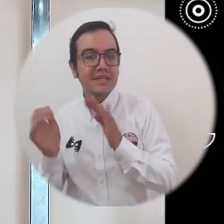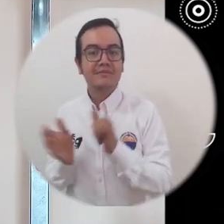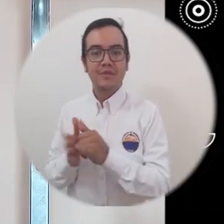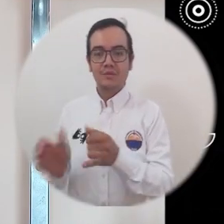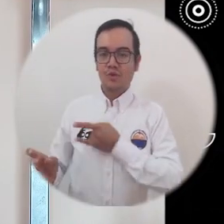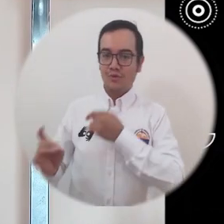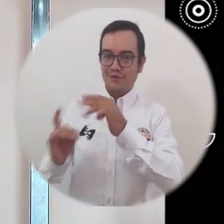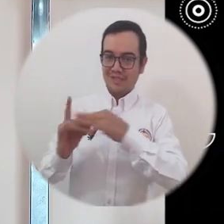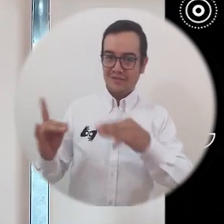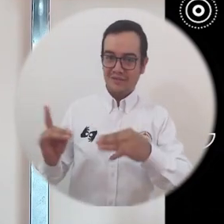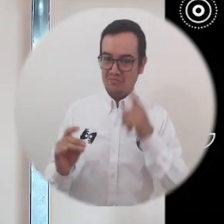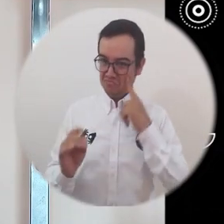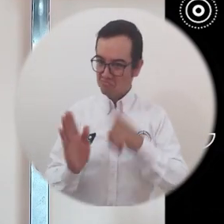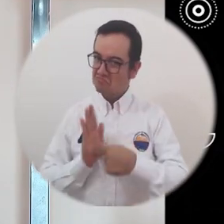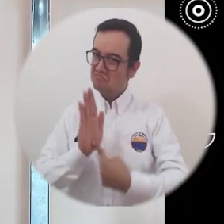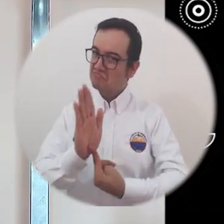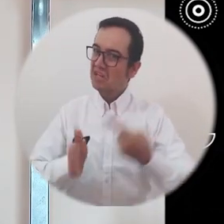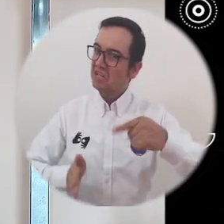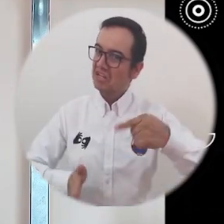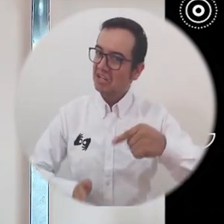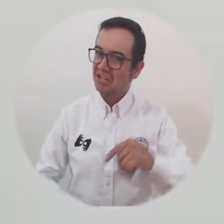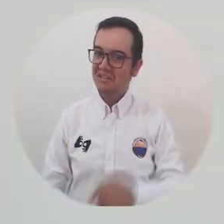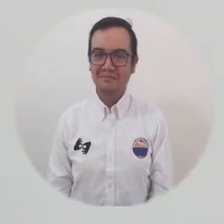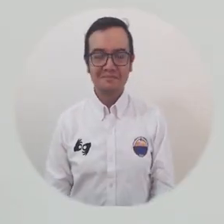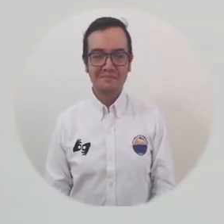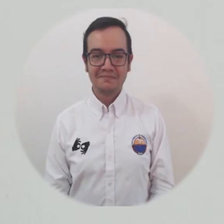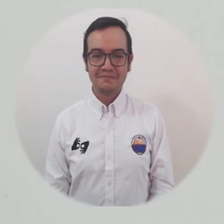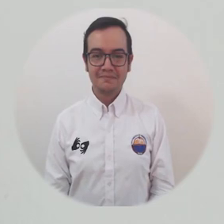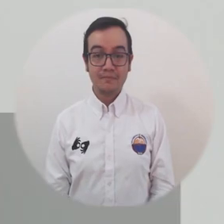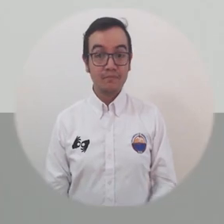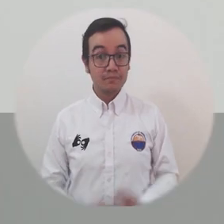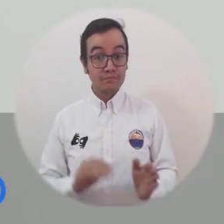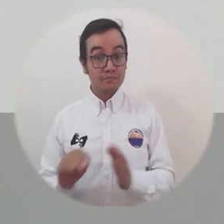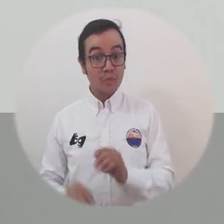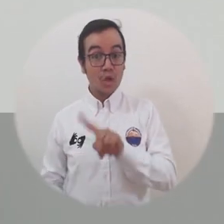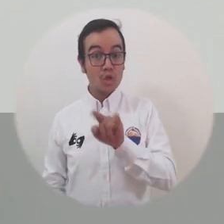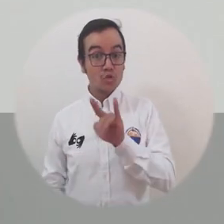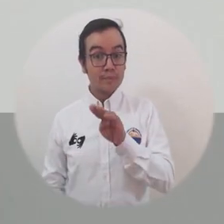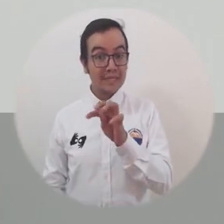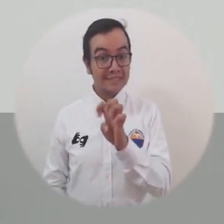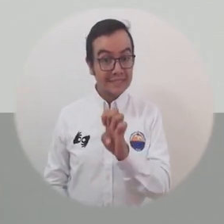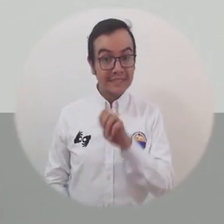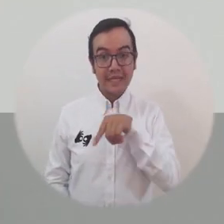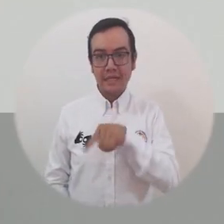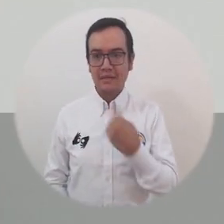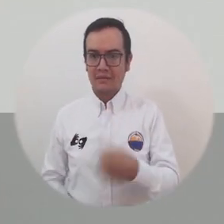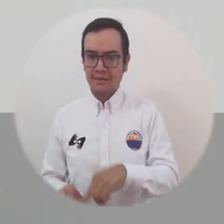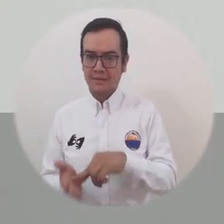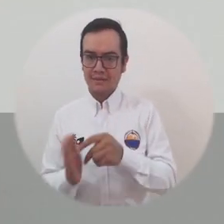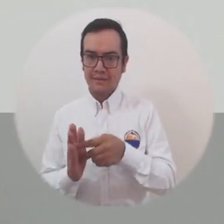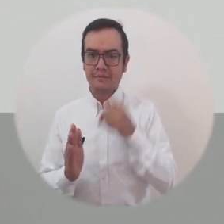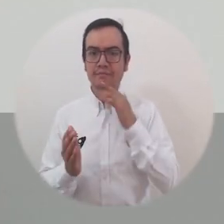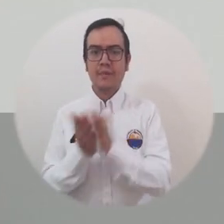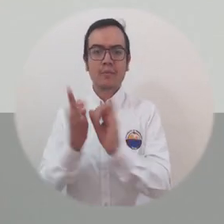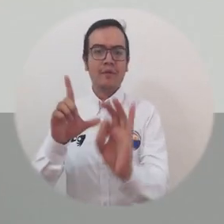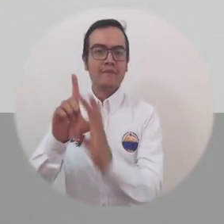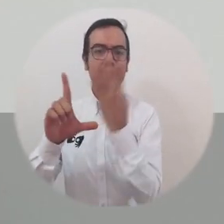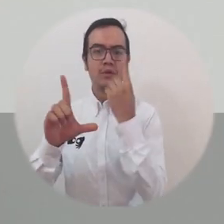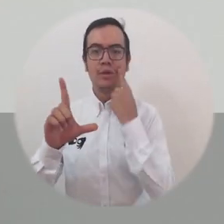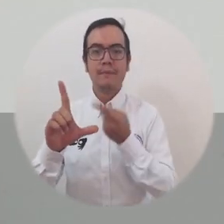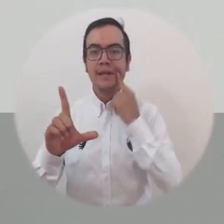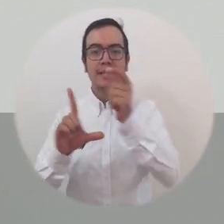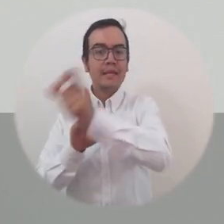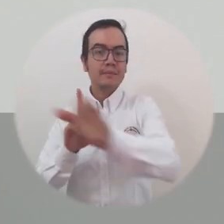Veamos de qué se trata Súmate. Súmate es concebido como un espacio virtual donde todos los miembros de la